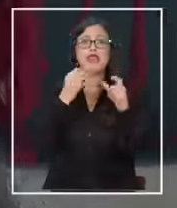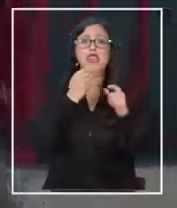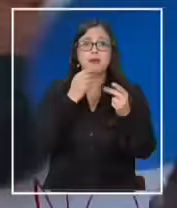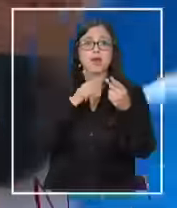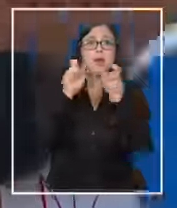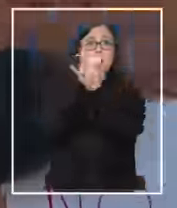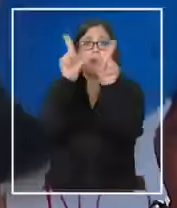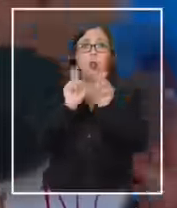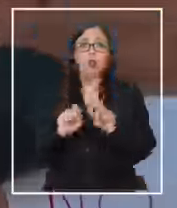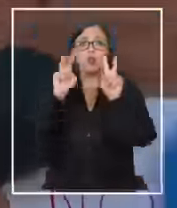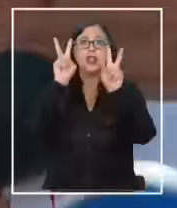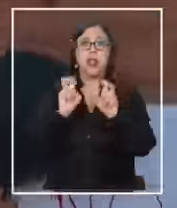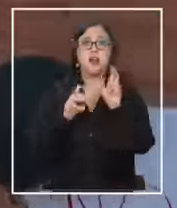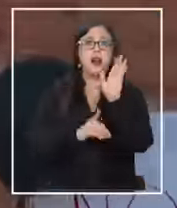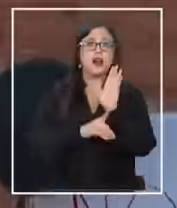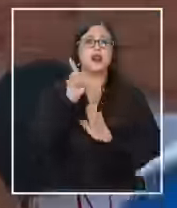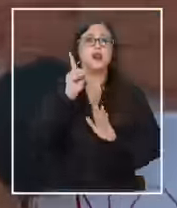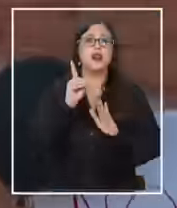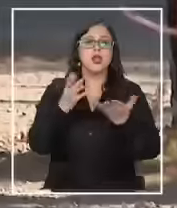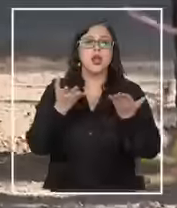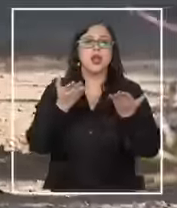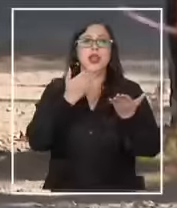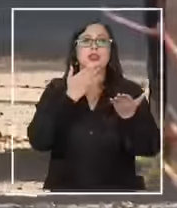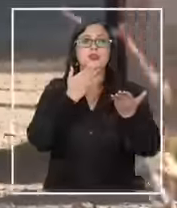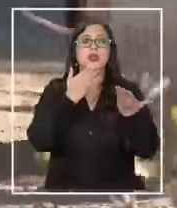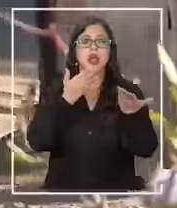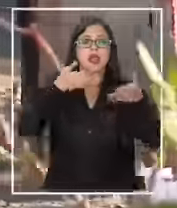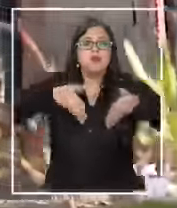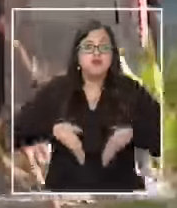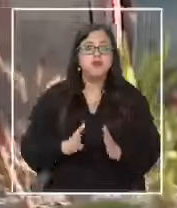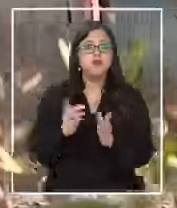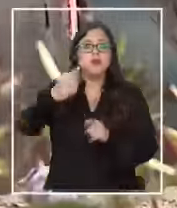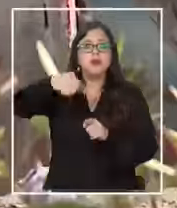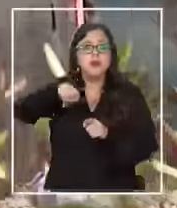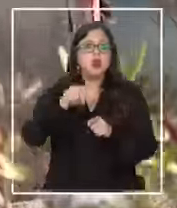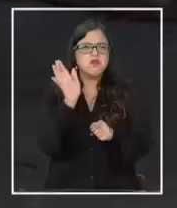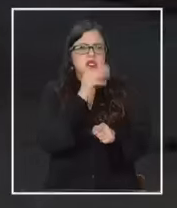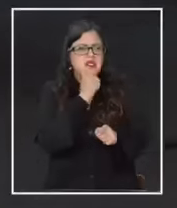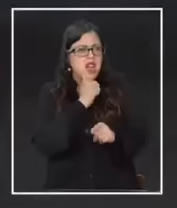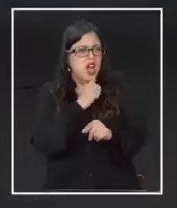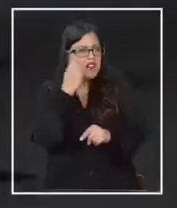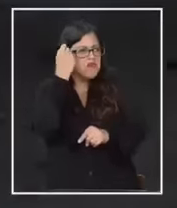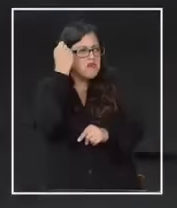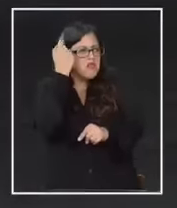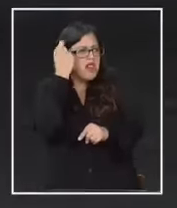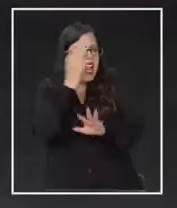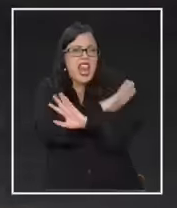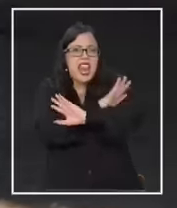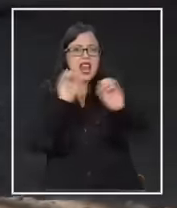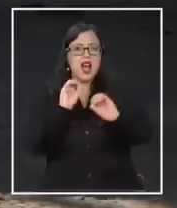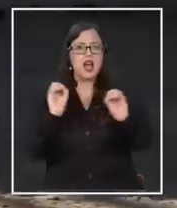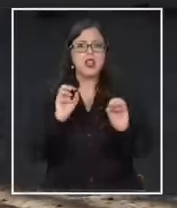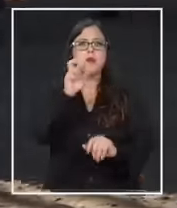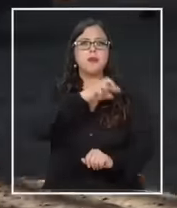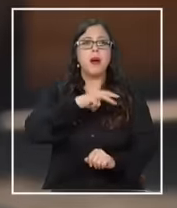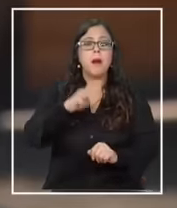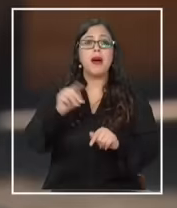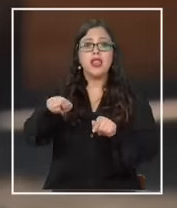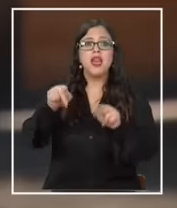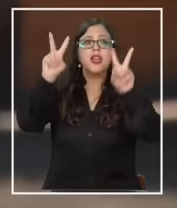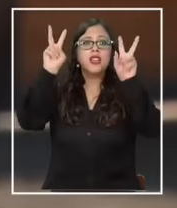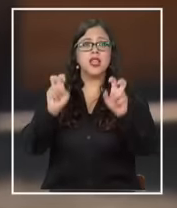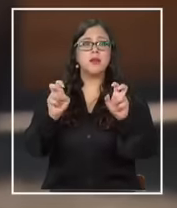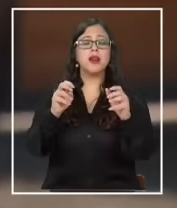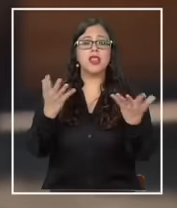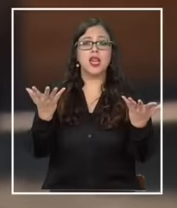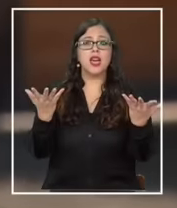suman preguntas sobre el desarrollo y reproducción de las que tampoco tenían antecedentes los apoderados un operativo médico a cargo de estudiantes de